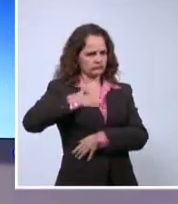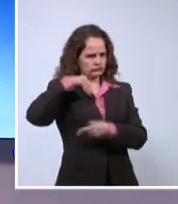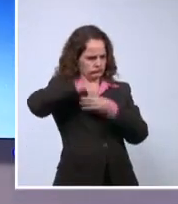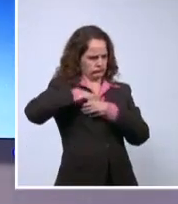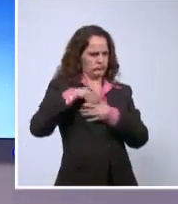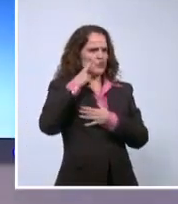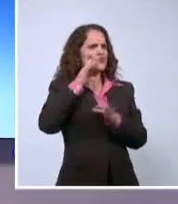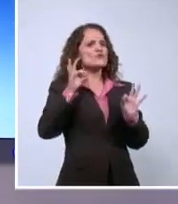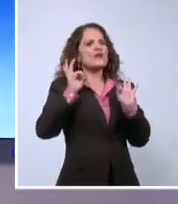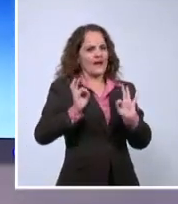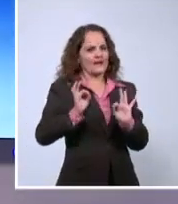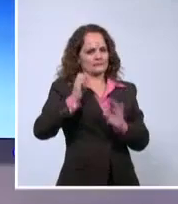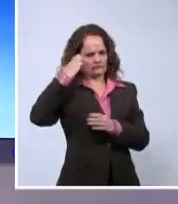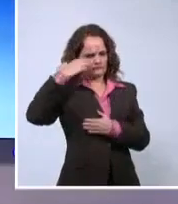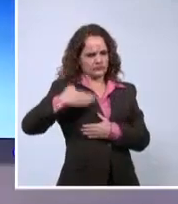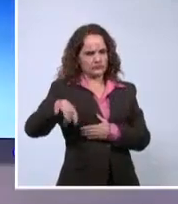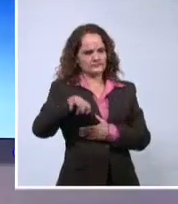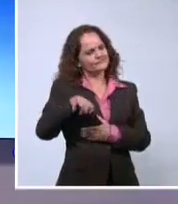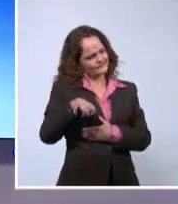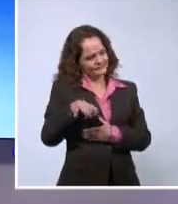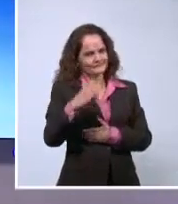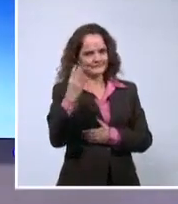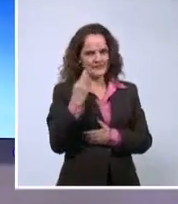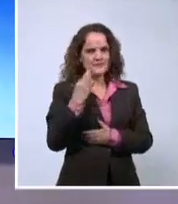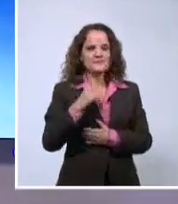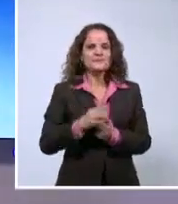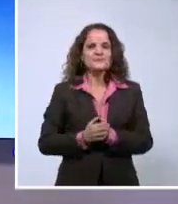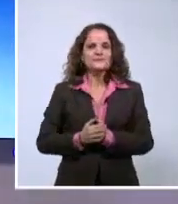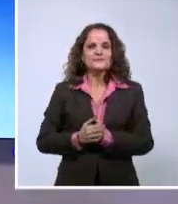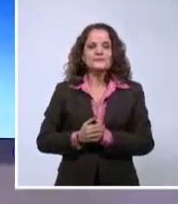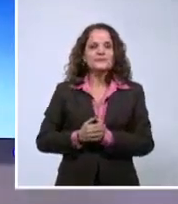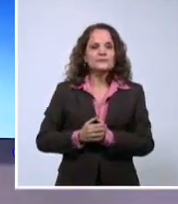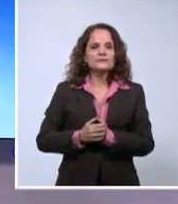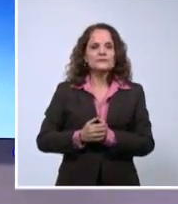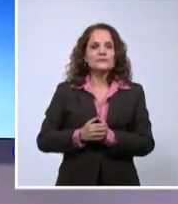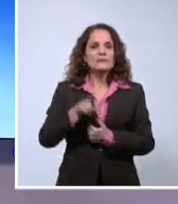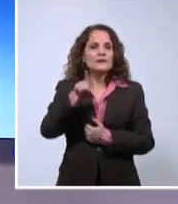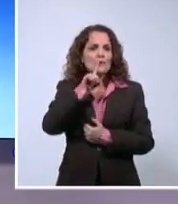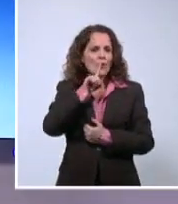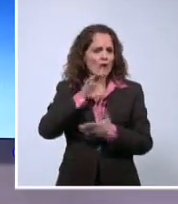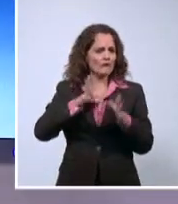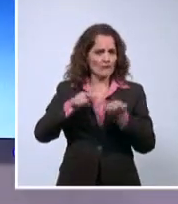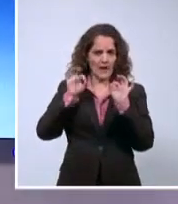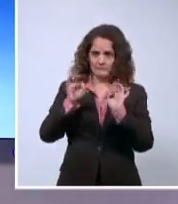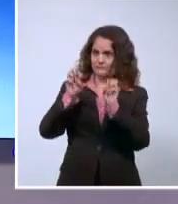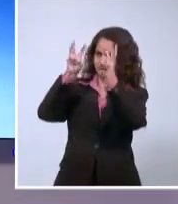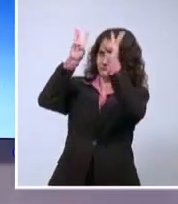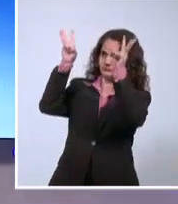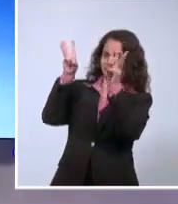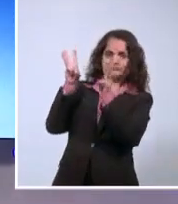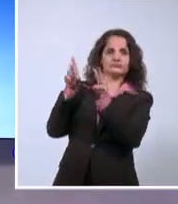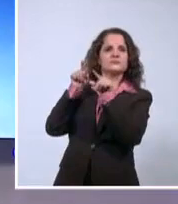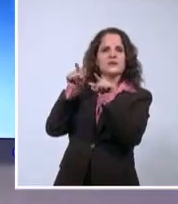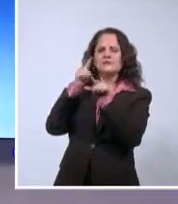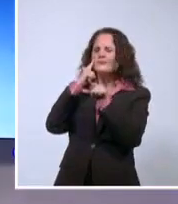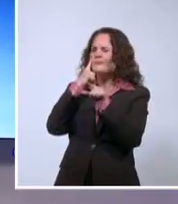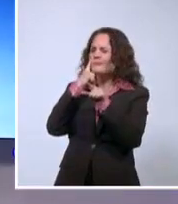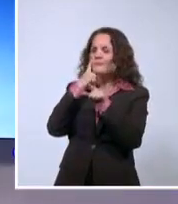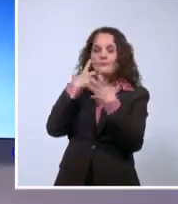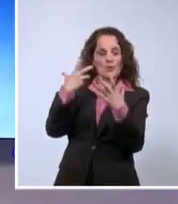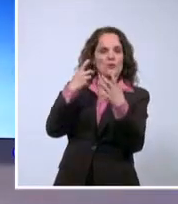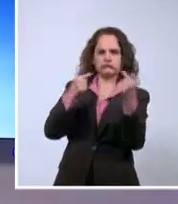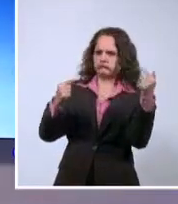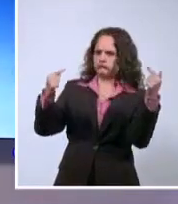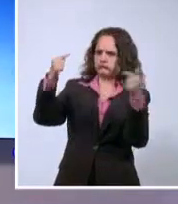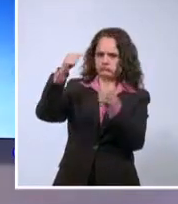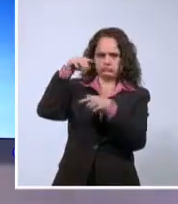su honor? dígame usted, ¿estos medios de comunicación que siguen siendo la red más importante y de más